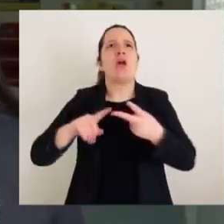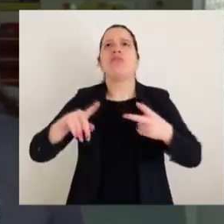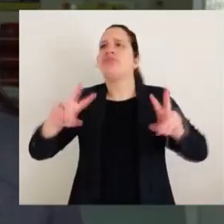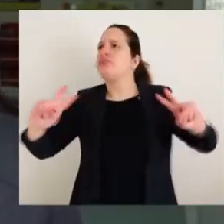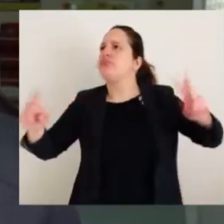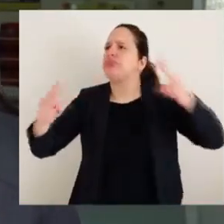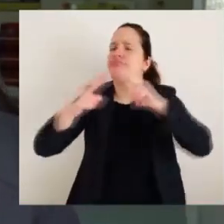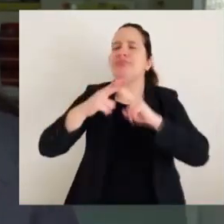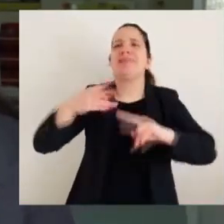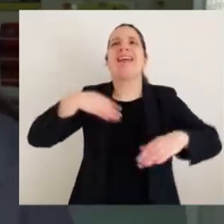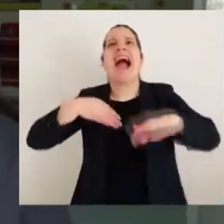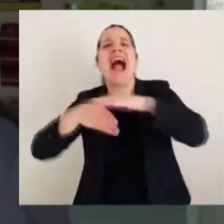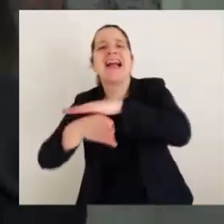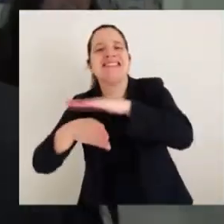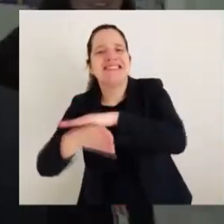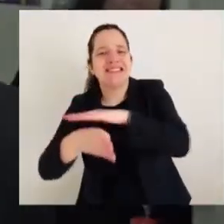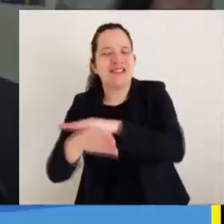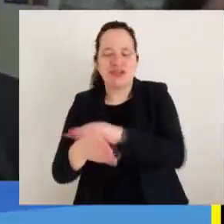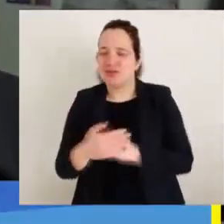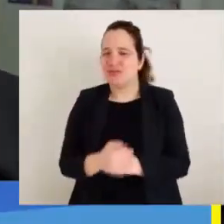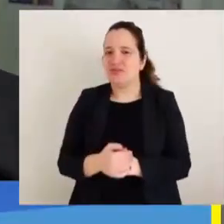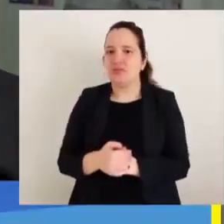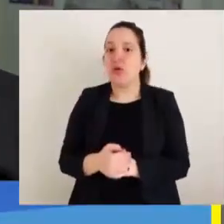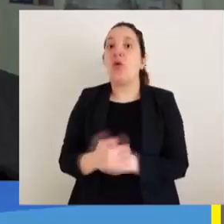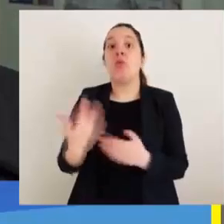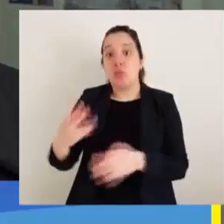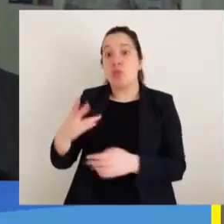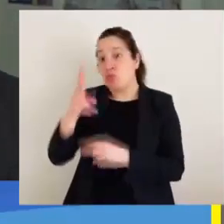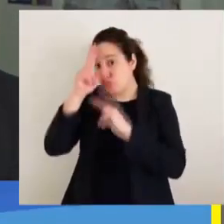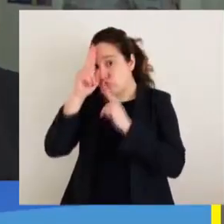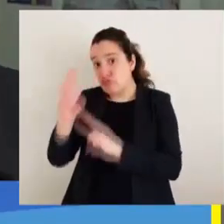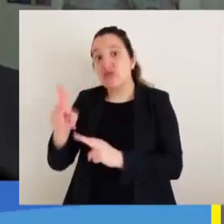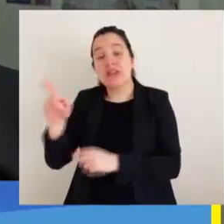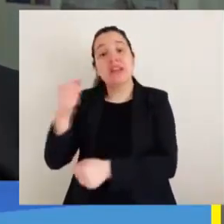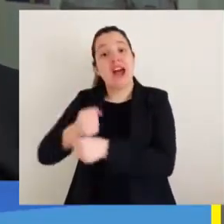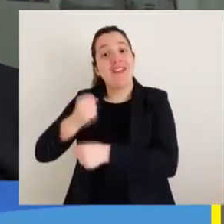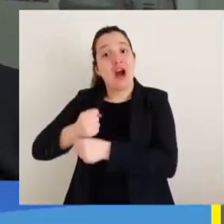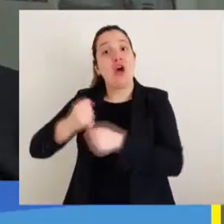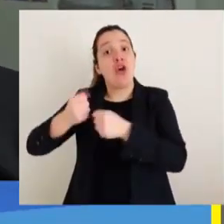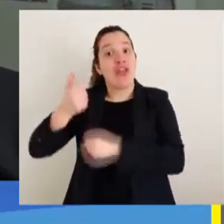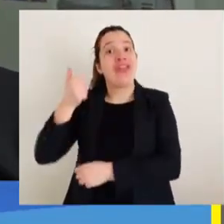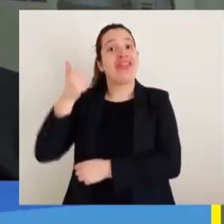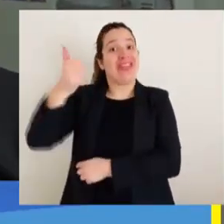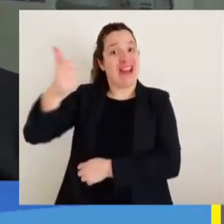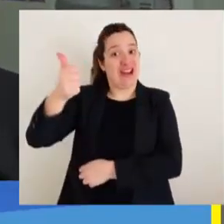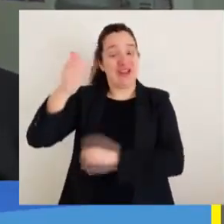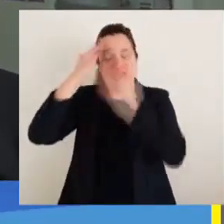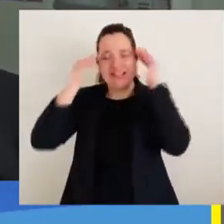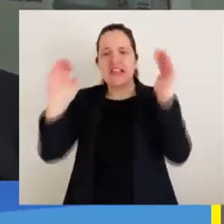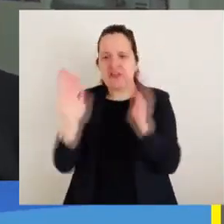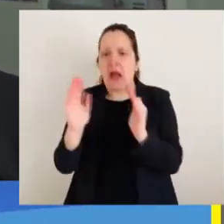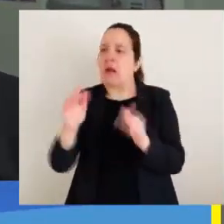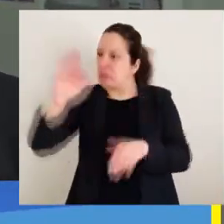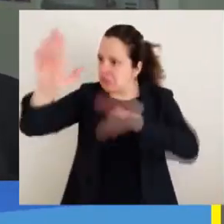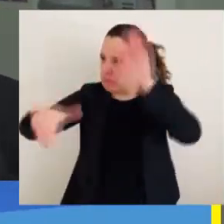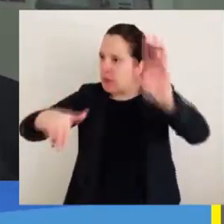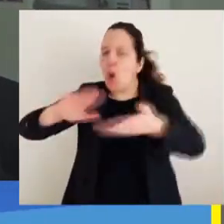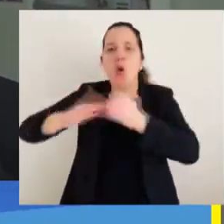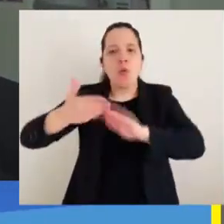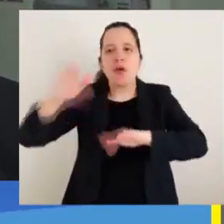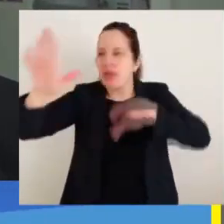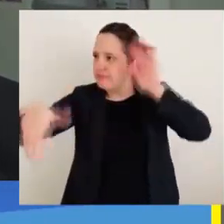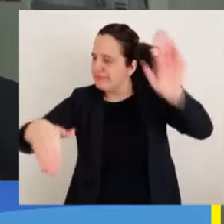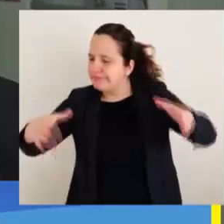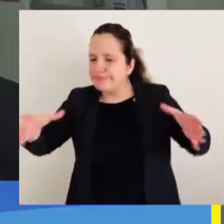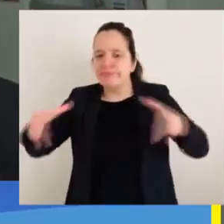para infraestructura, para el acceso. reconocer, digamos, la labor del director, ¿cierto? Donde hace partícipe a la comunidad de todos estos